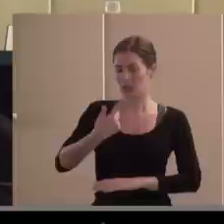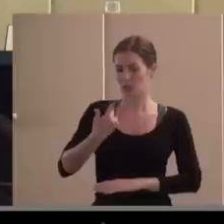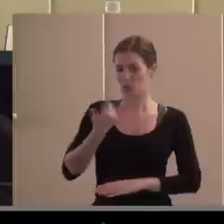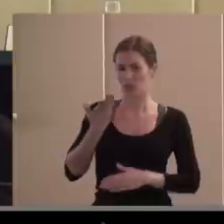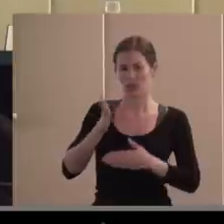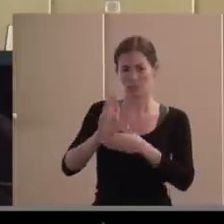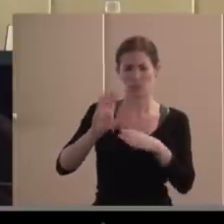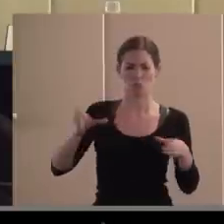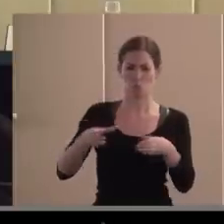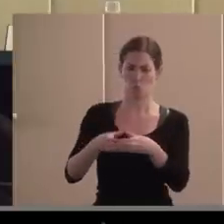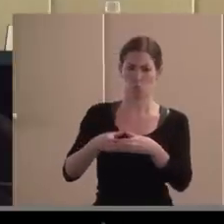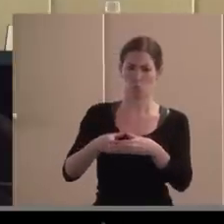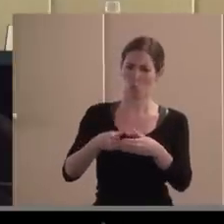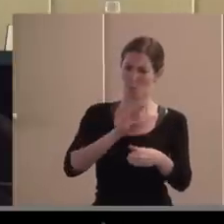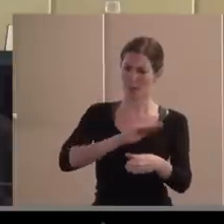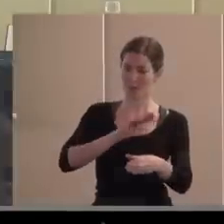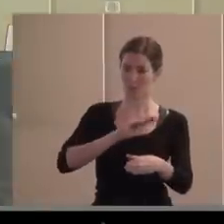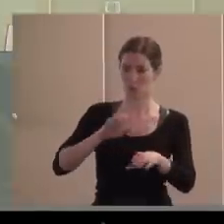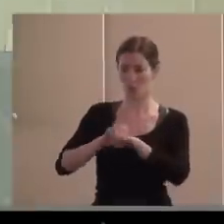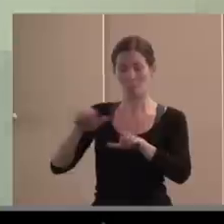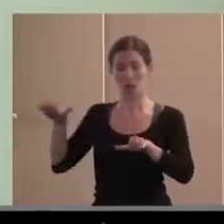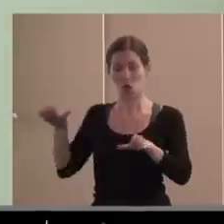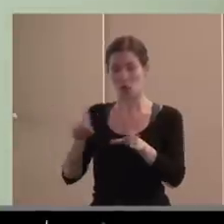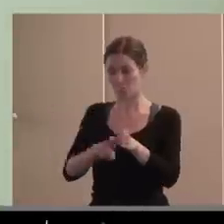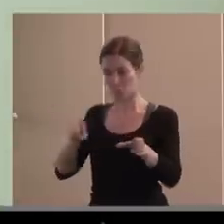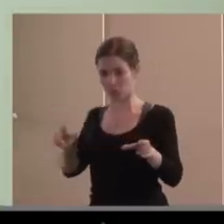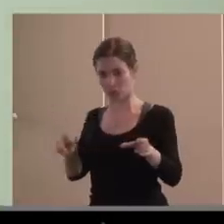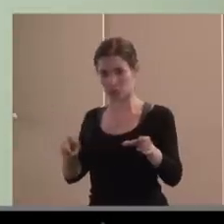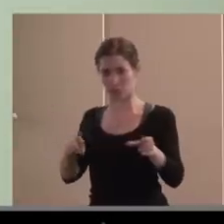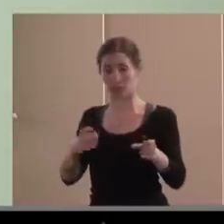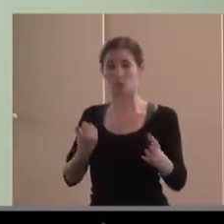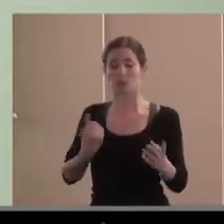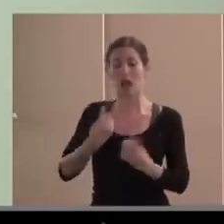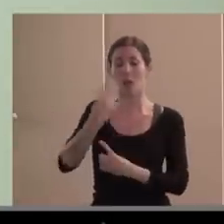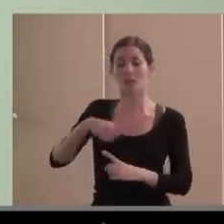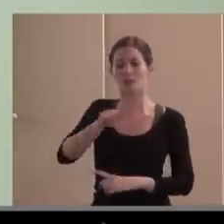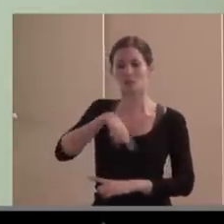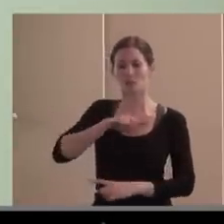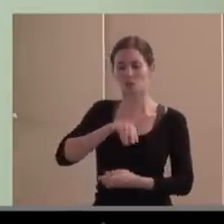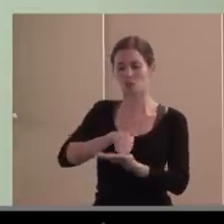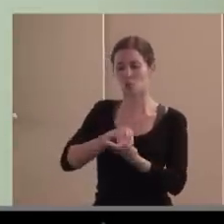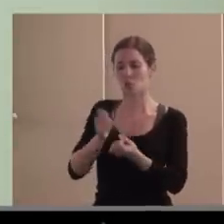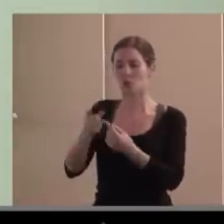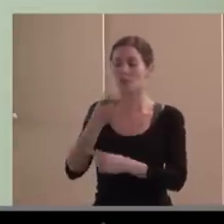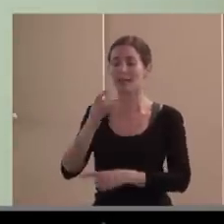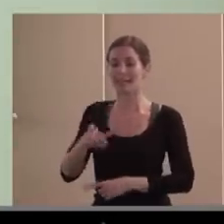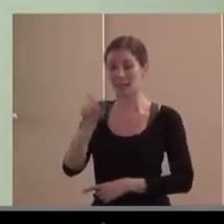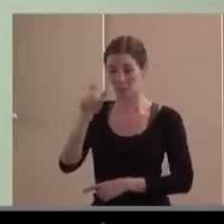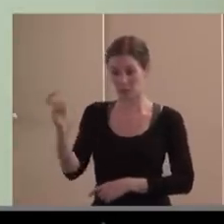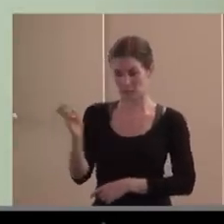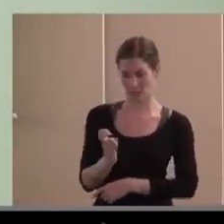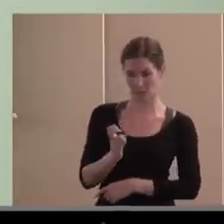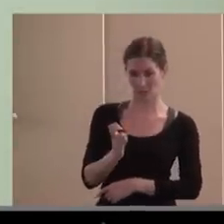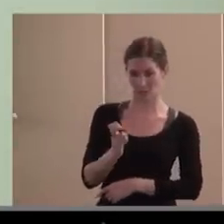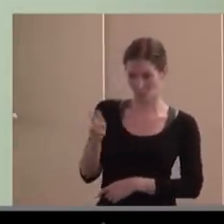paraguas y que a veces solo nos ocupamos de los que se acercan y los que se acercan tienen todo el derecho, pero ¿y los que no se acercan? Yo